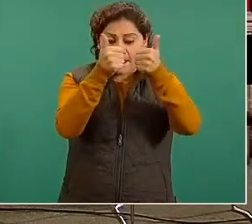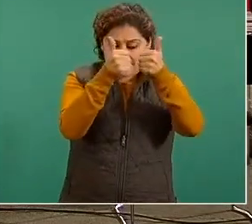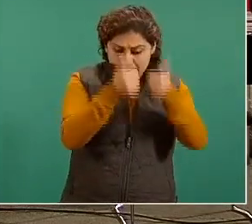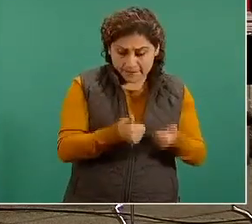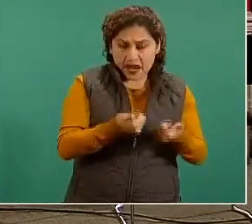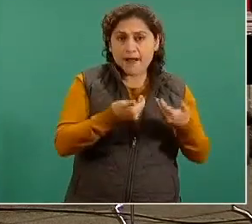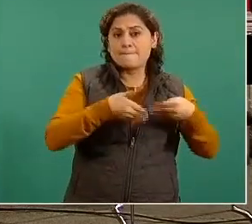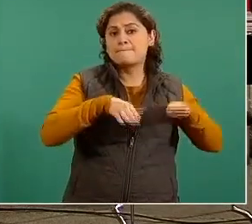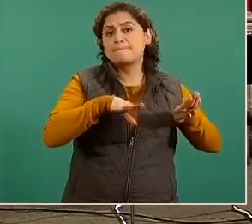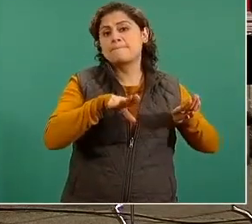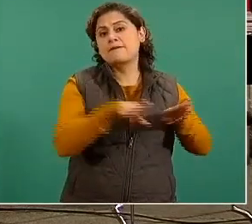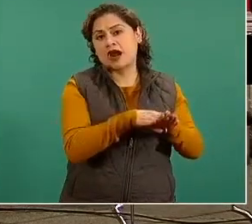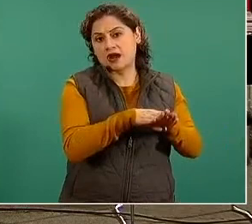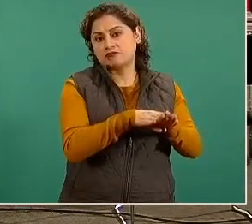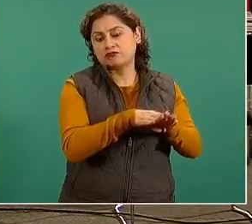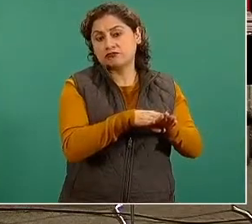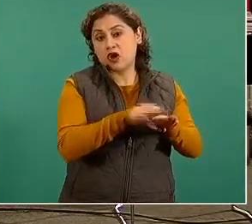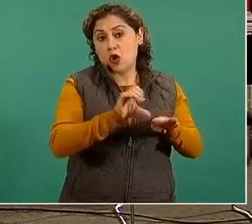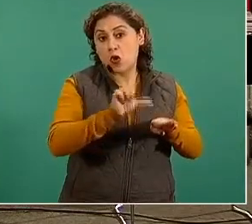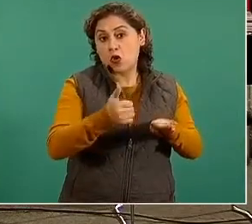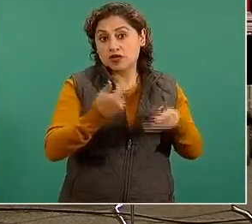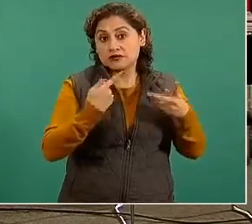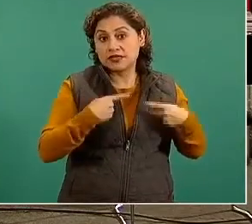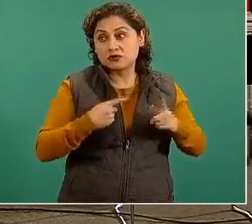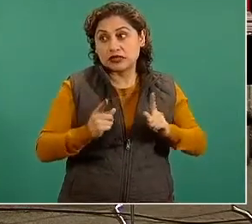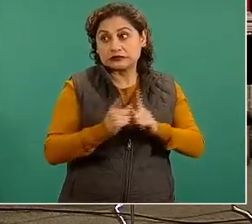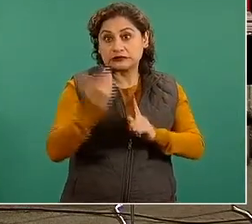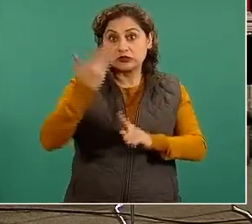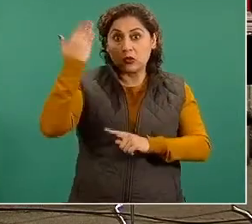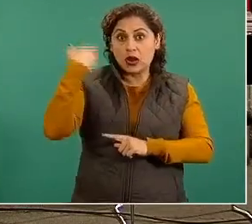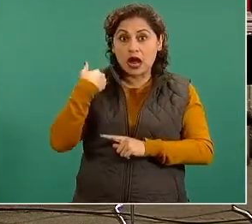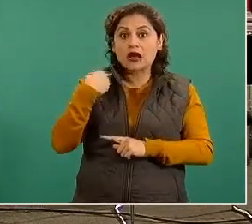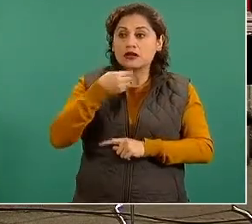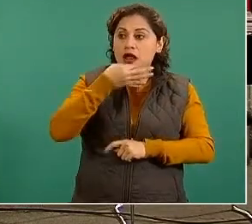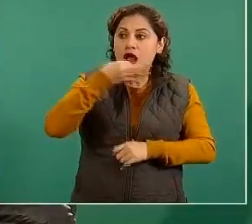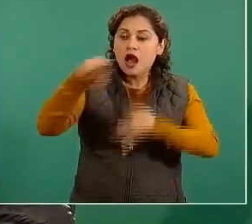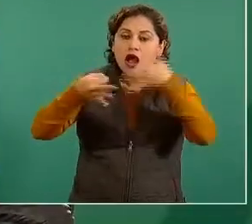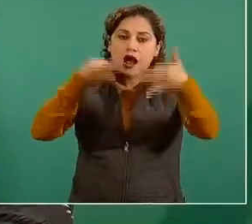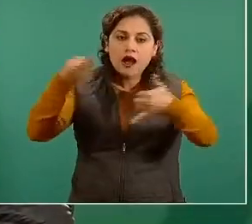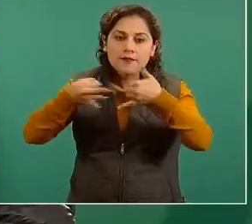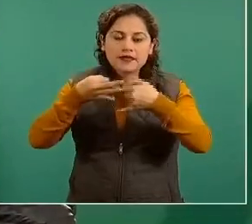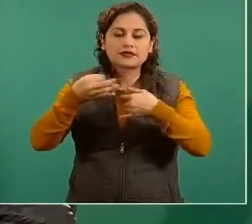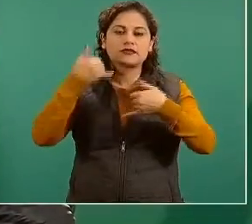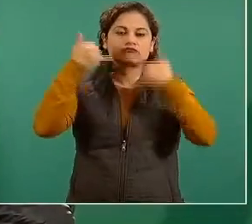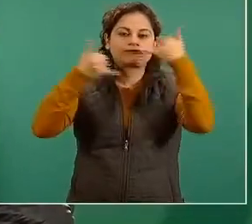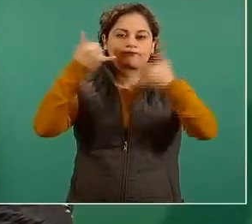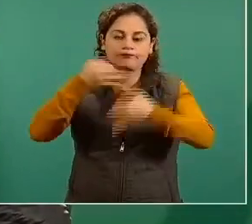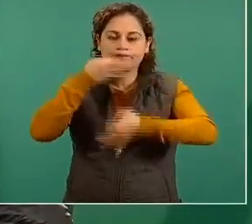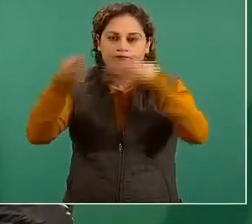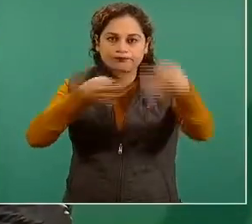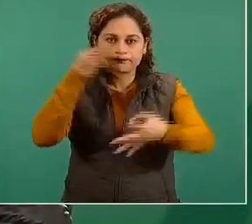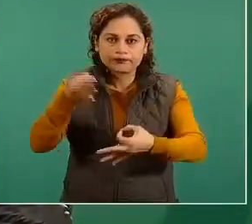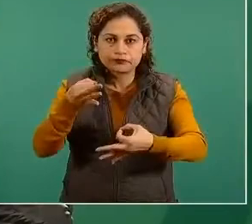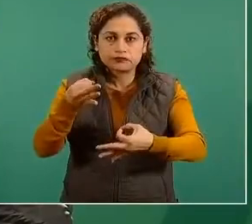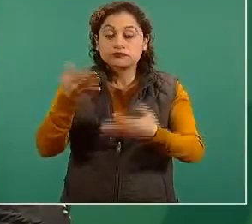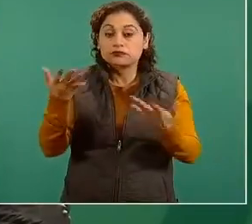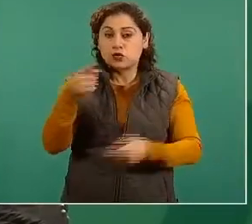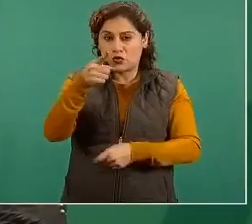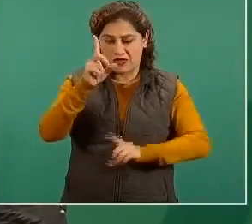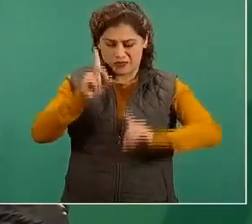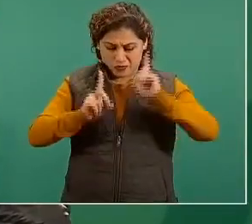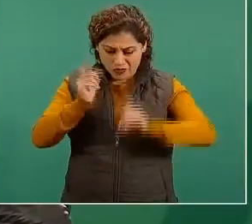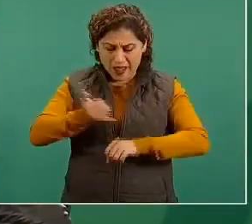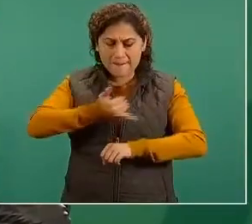no salga y lo que es más, aunque su prueba fuera negativa, usted está enfermo o está enferma de algún otro virus respiratorio